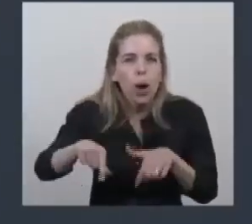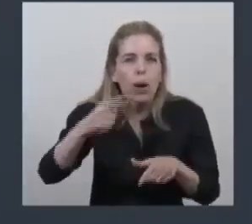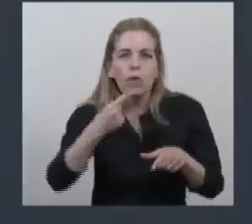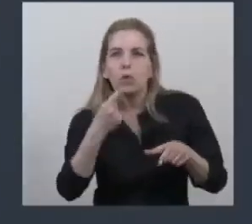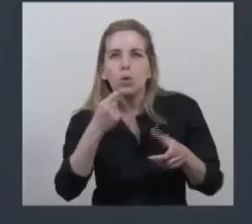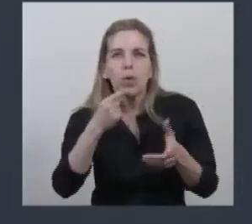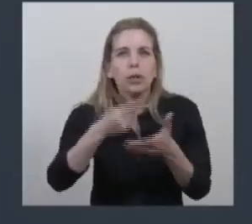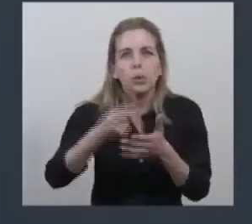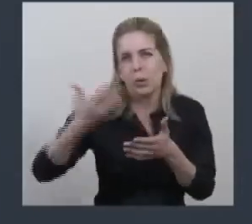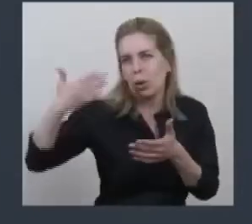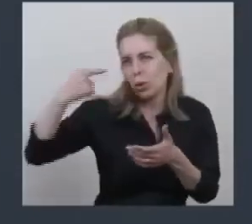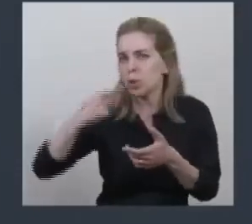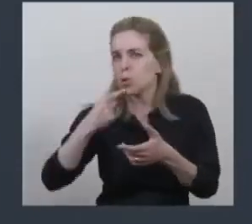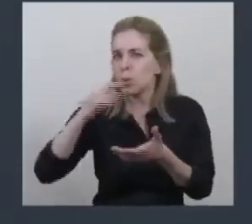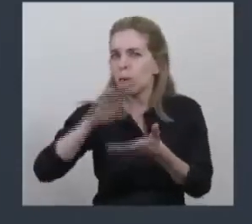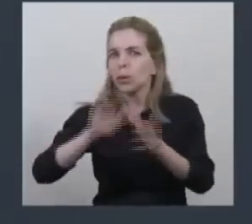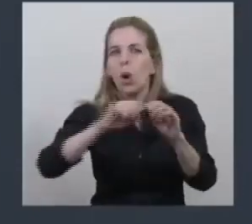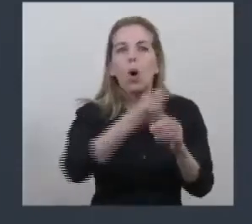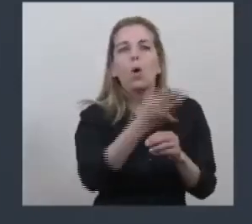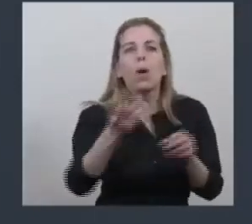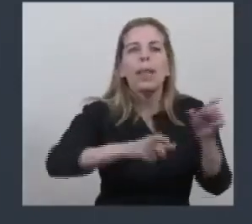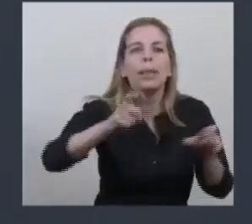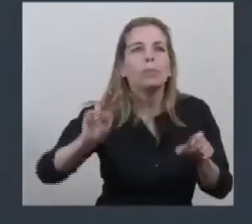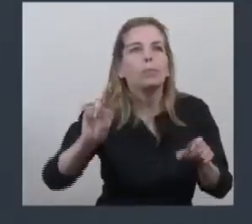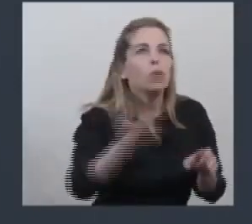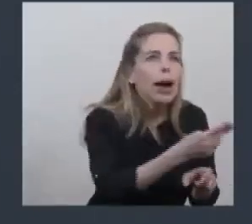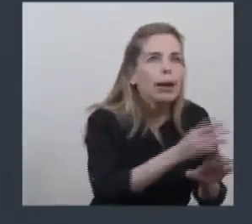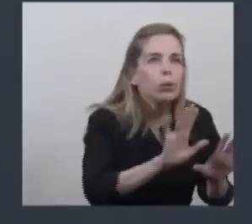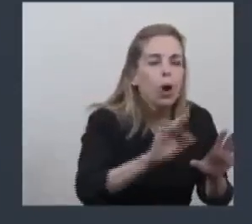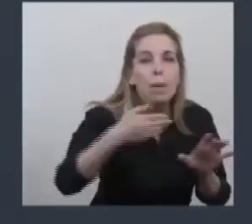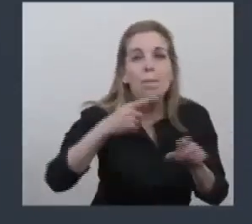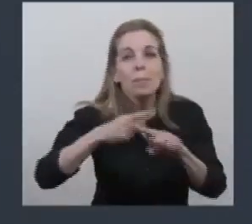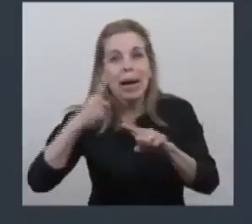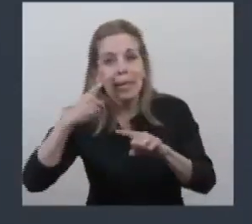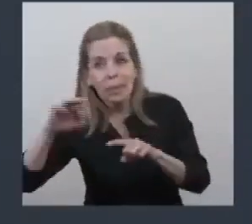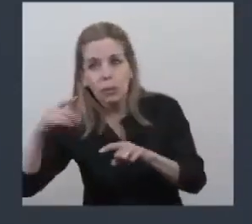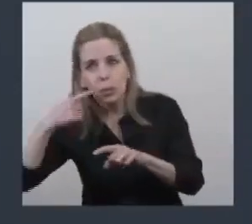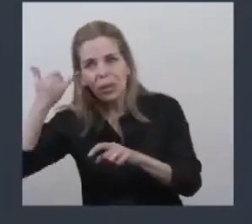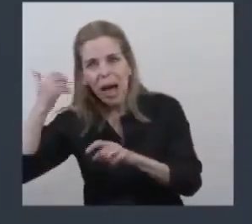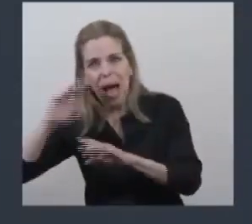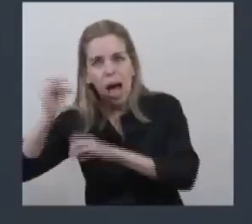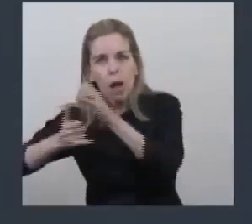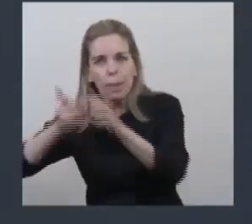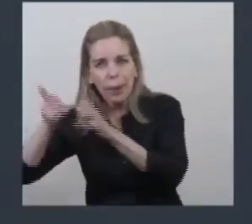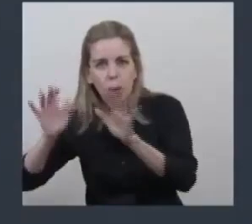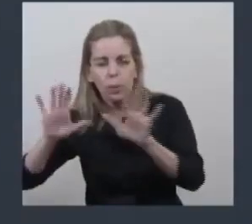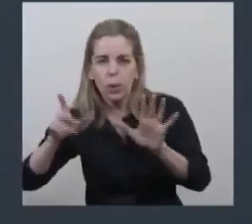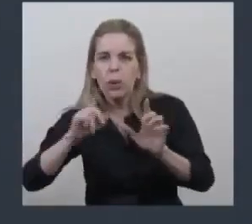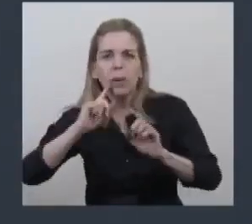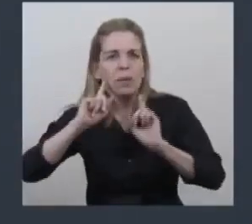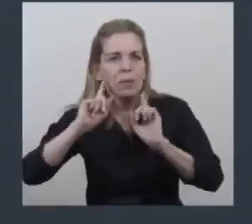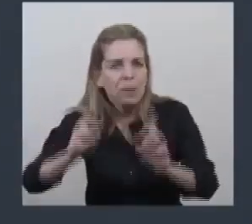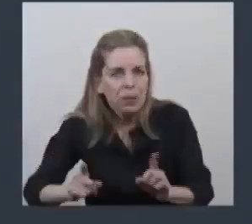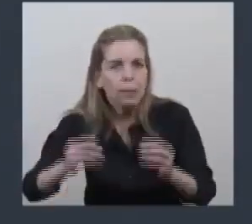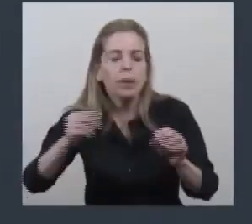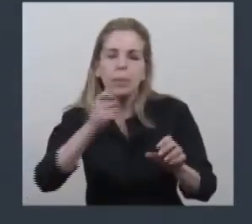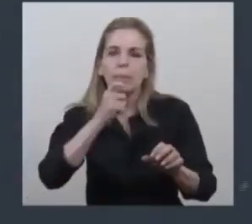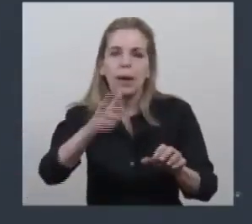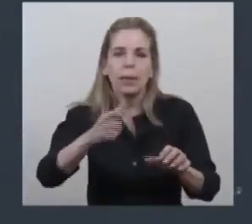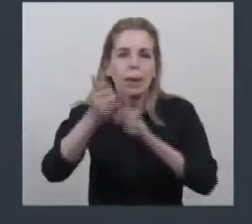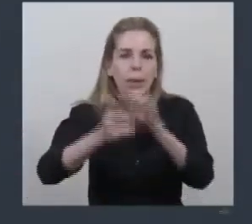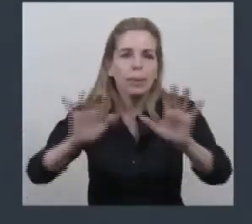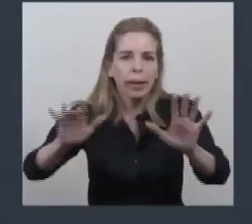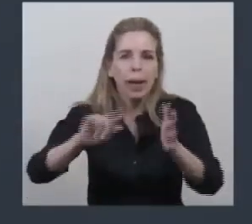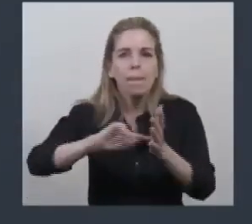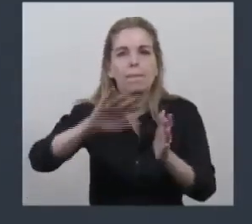en la provincia. El otro día, Máximo lo explicó bien, lo explicó bien Goyán, pero quieren seguir viendo el fantasma. Es mucho más sencillo. La